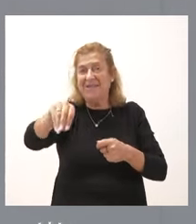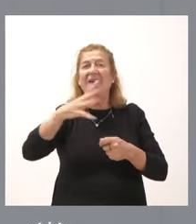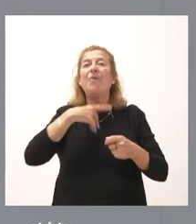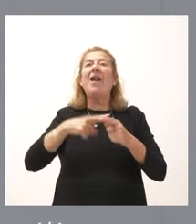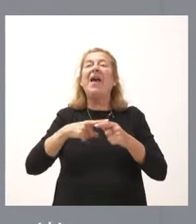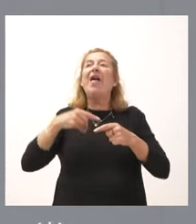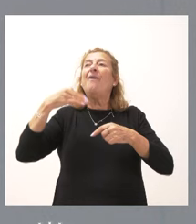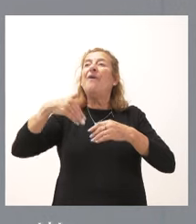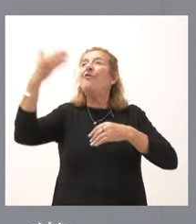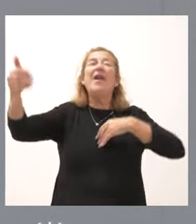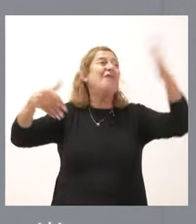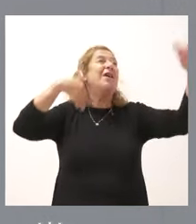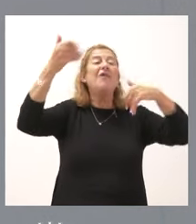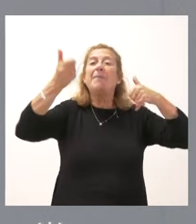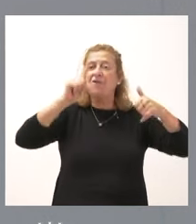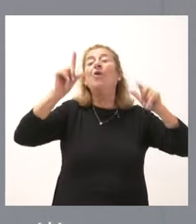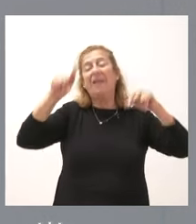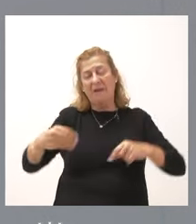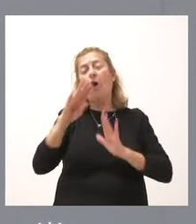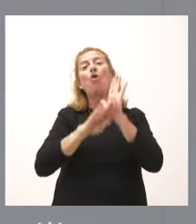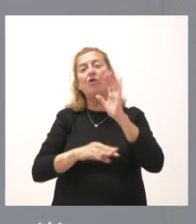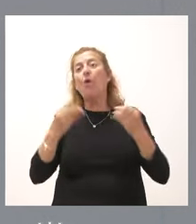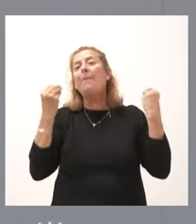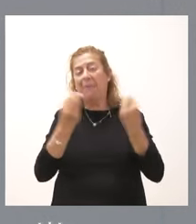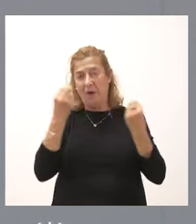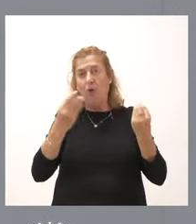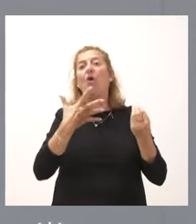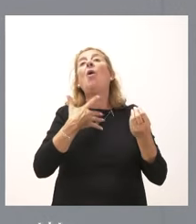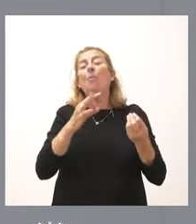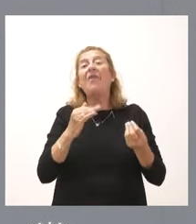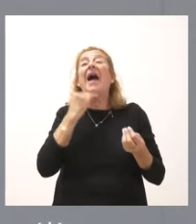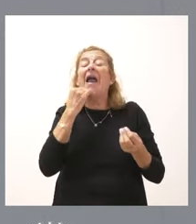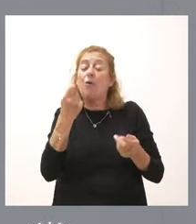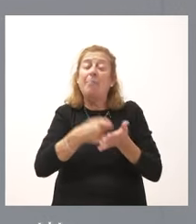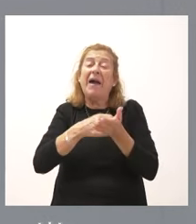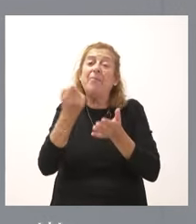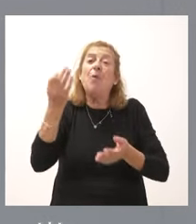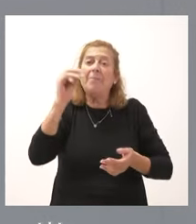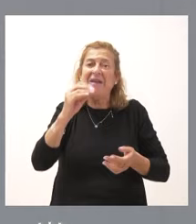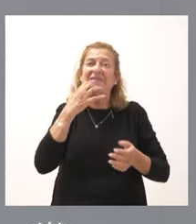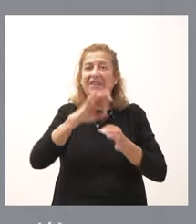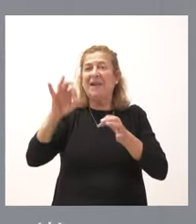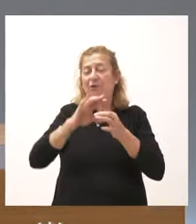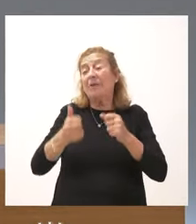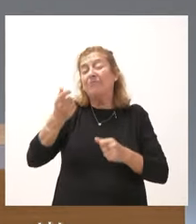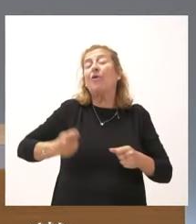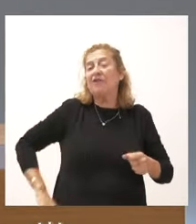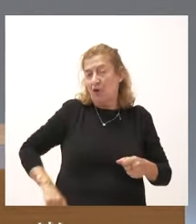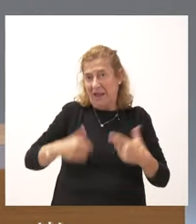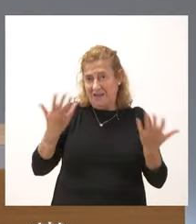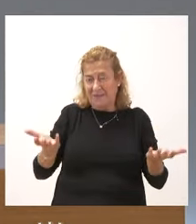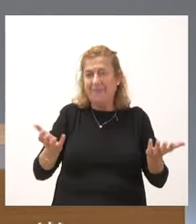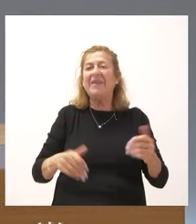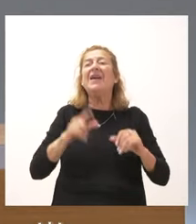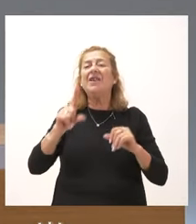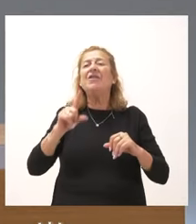sitios, sino de hacerlo en mejores condiciones, aunque esto pueda suponer algo más de coste si se hacen con servicios más profesionales. SEÑORA ¿Entonces va